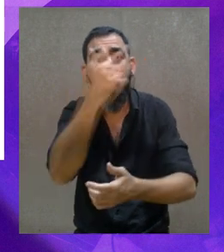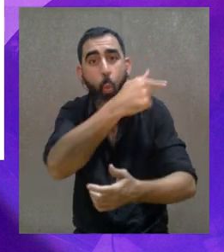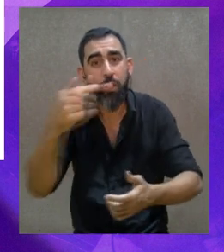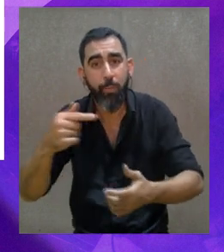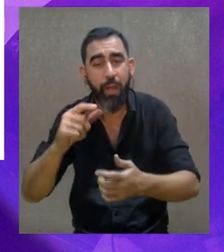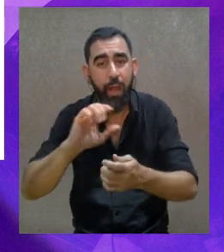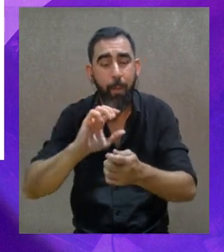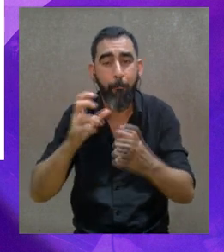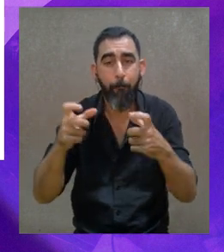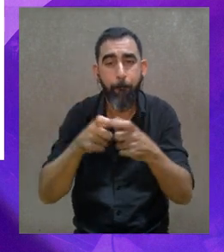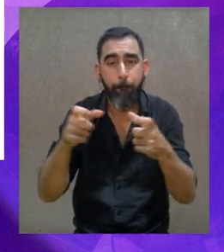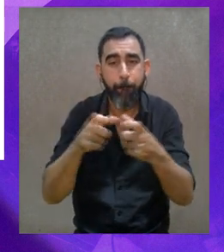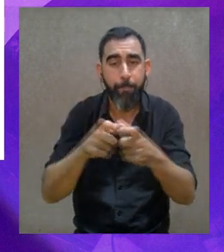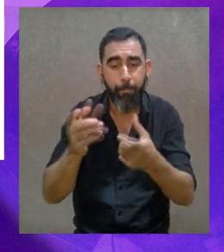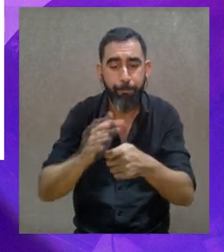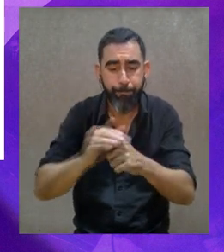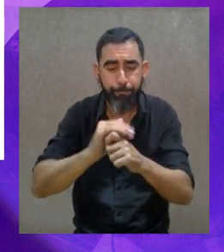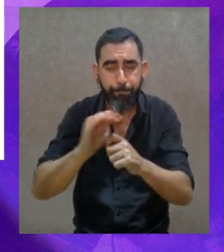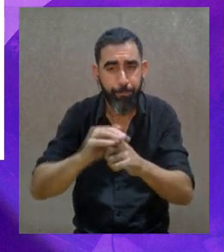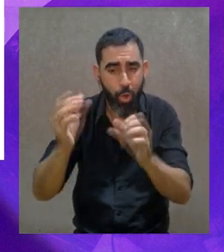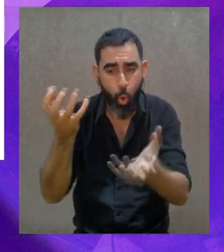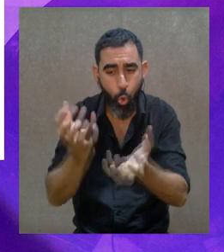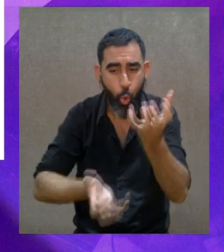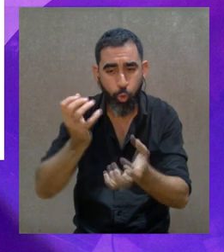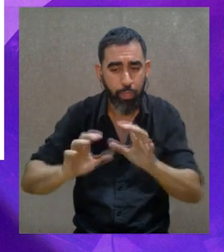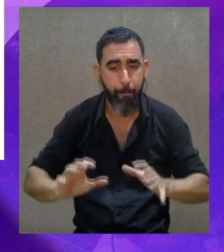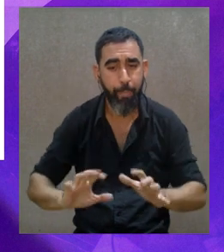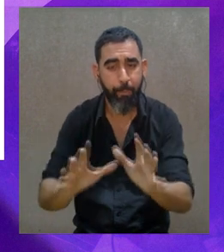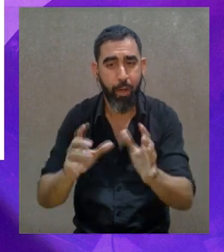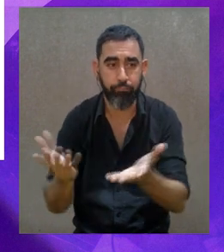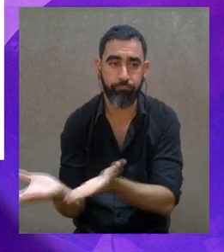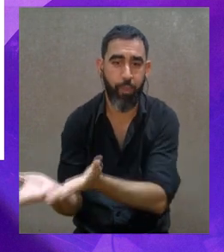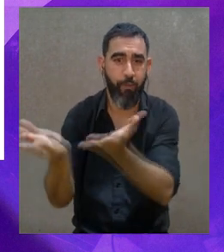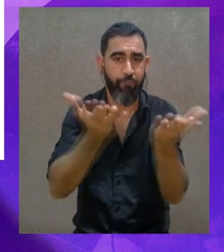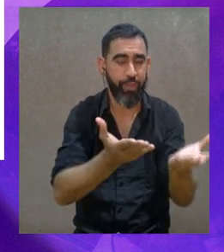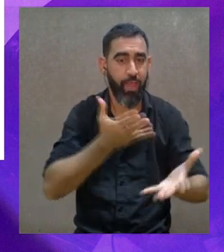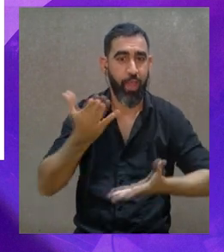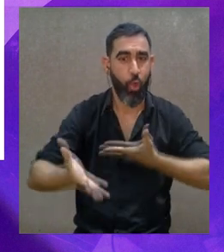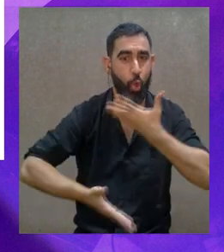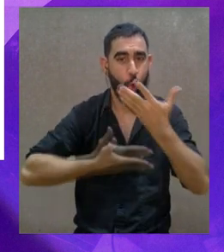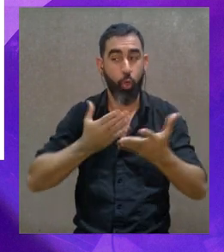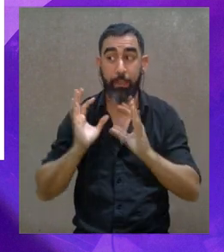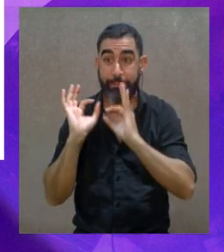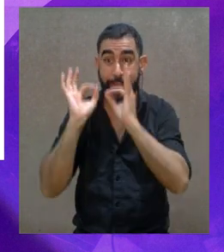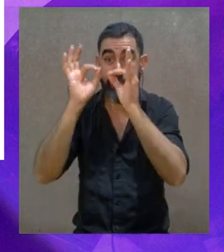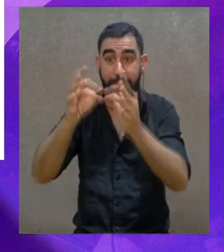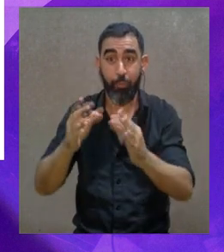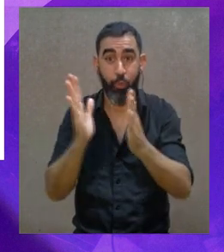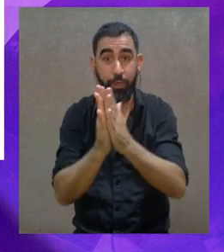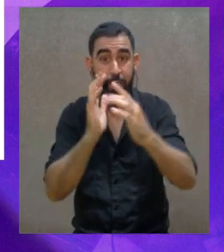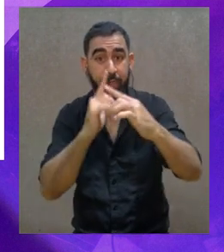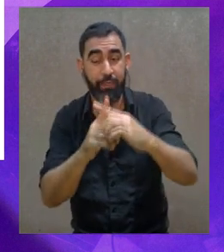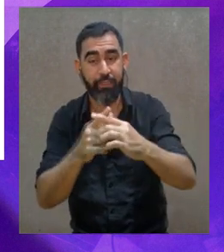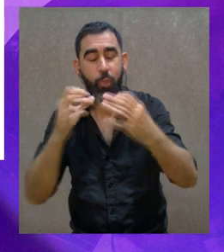vecinos de Nico Pérez, hacía una semana que estaban pelando papas entre todos y haciendo toda la elaboración para agasajar al coro, y cuando